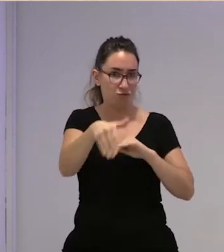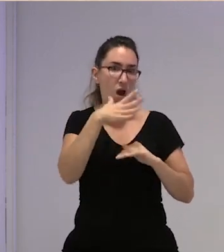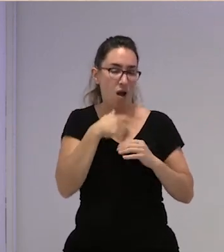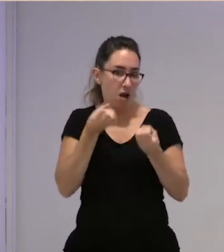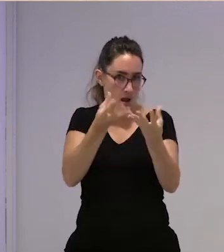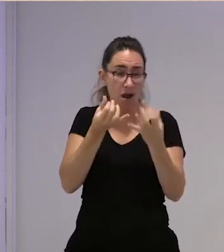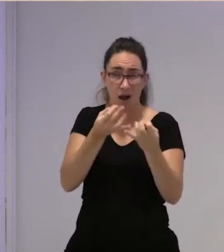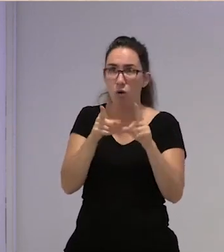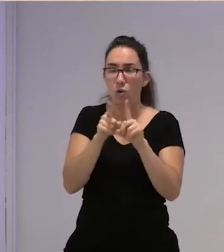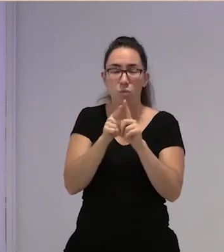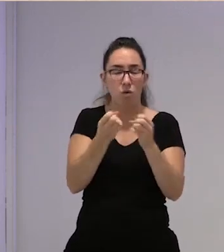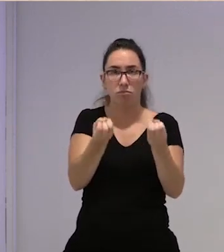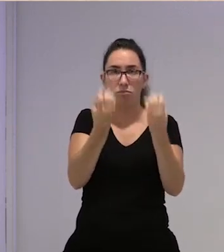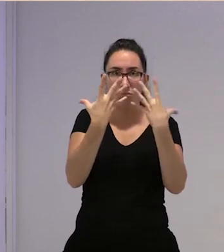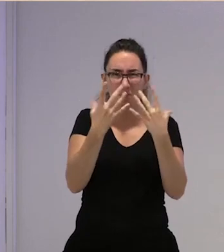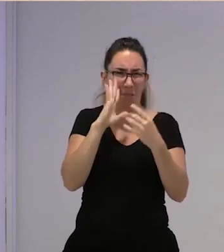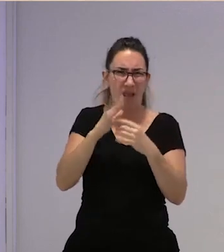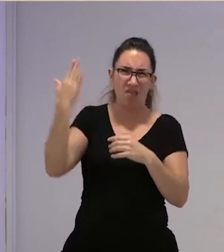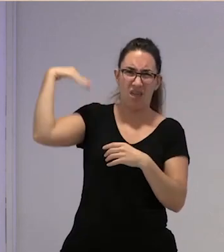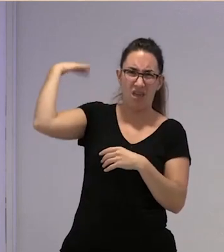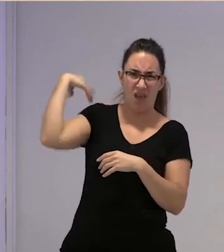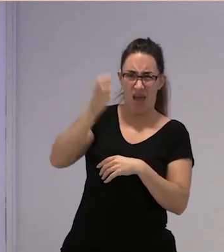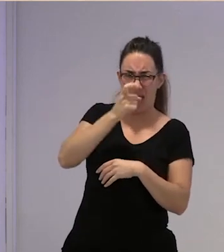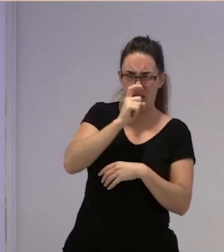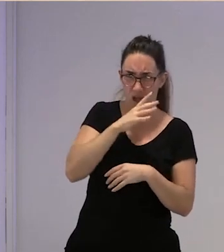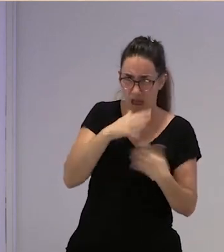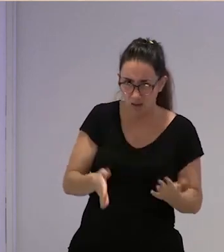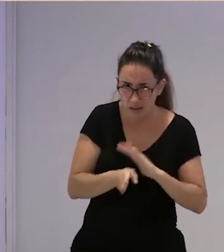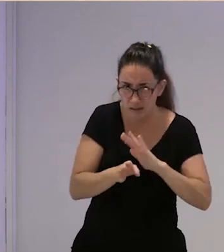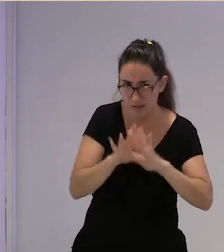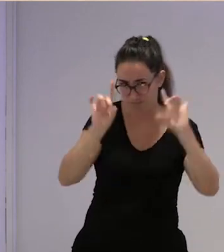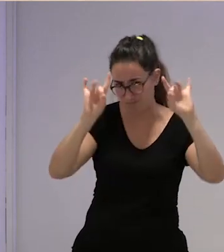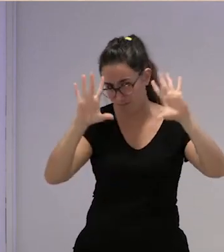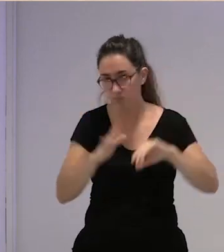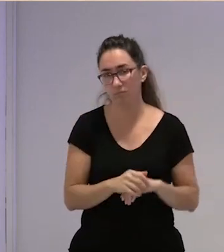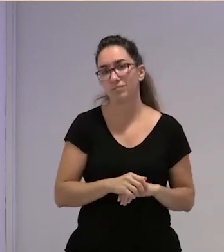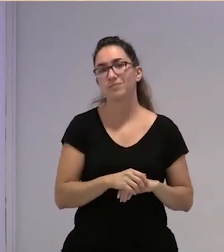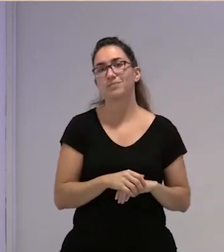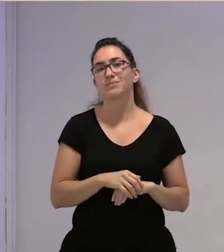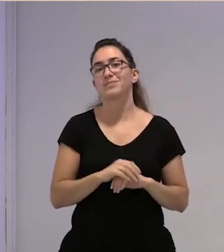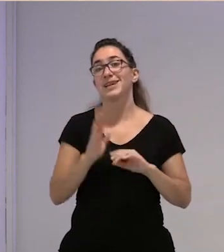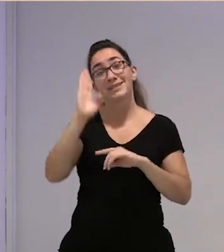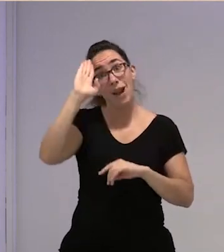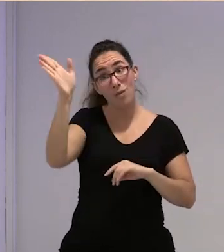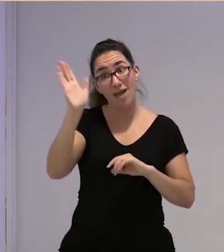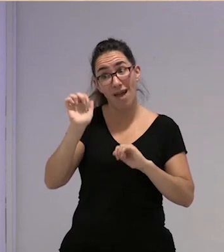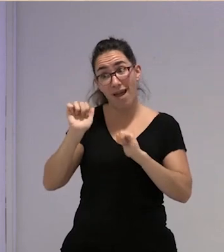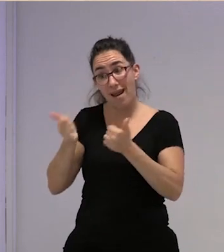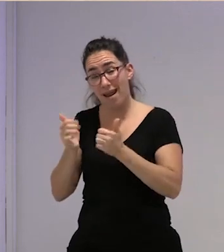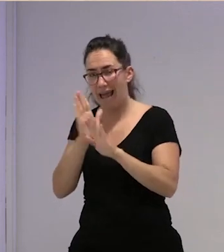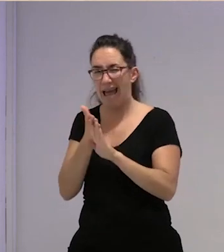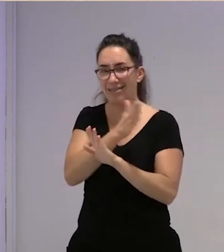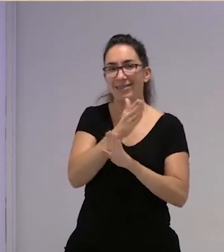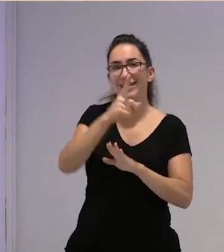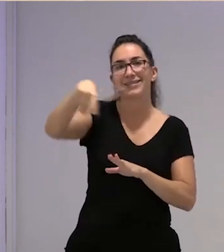suenan a hace siglos, literalmente. Bueno, antes de saludarlas, saludo a quienes nos están siguiendo desde